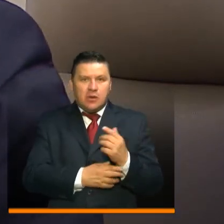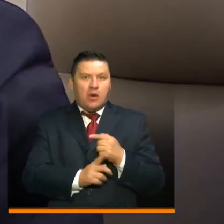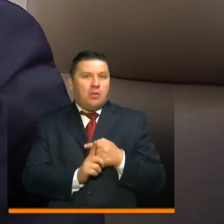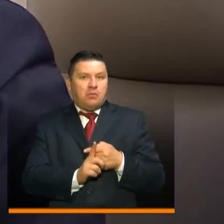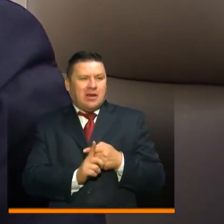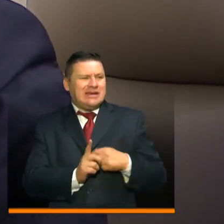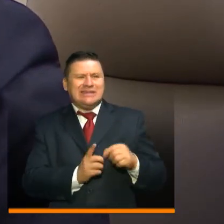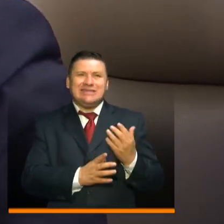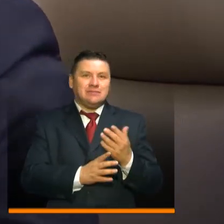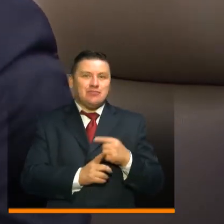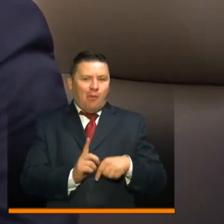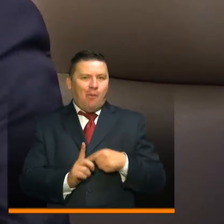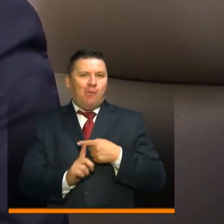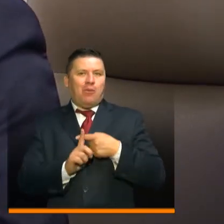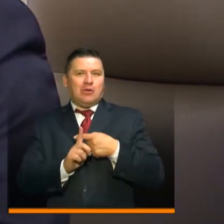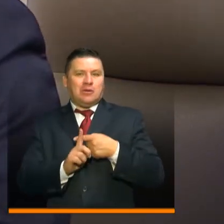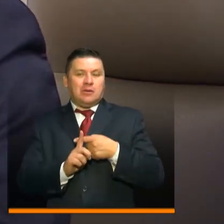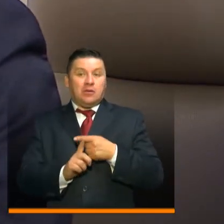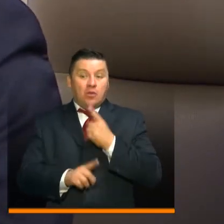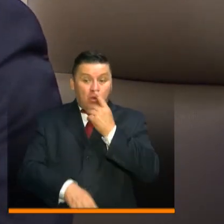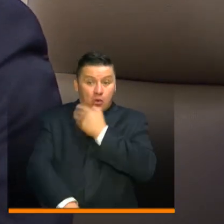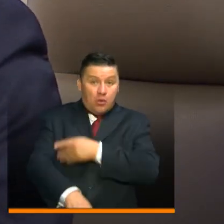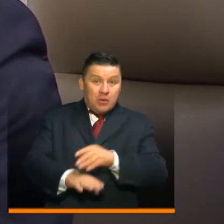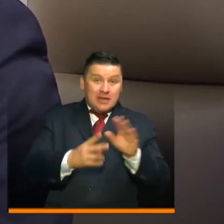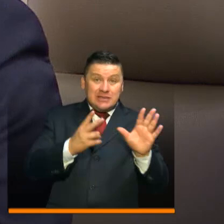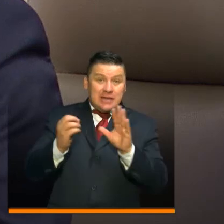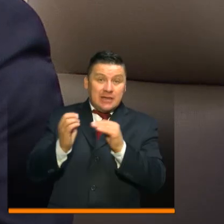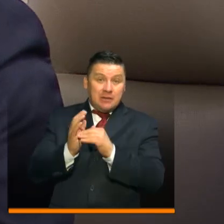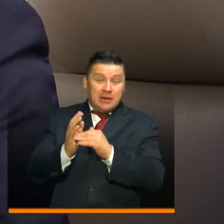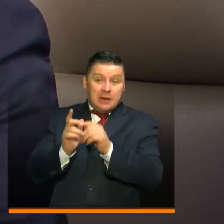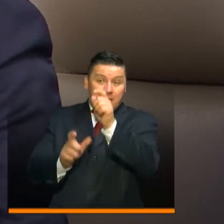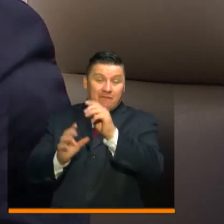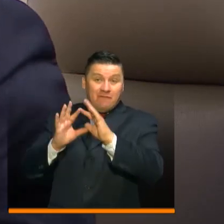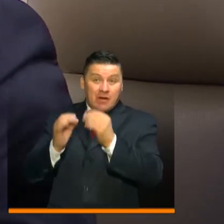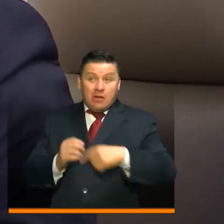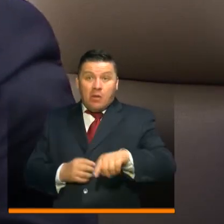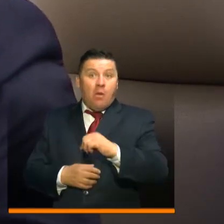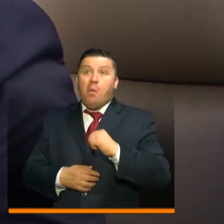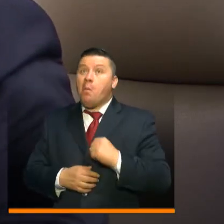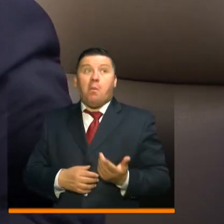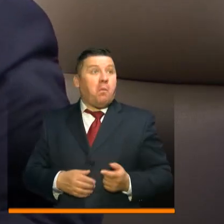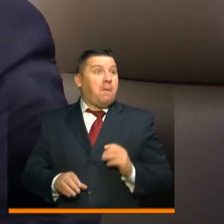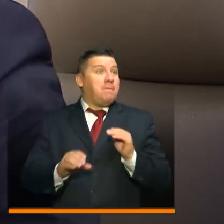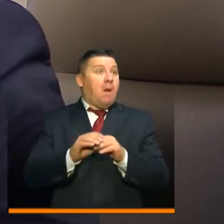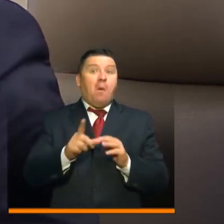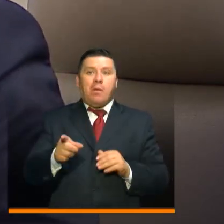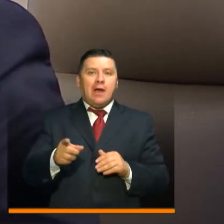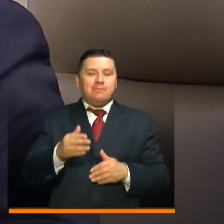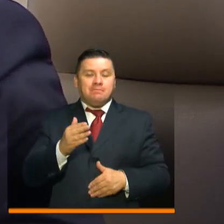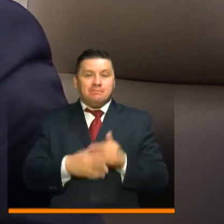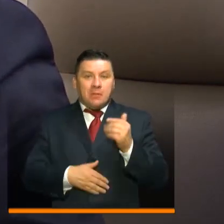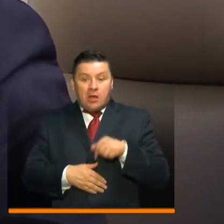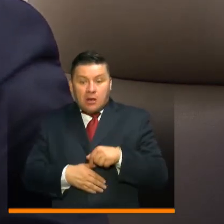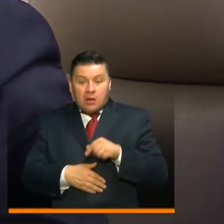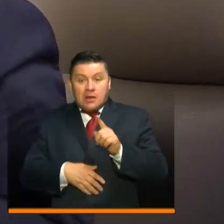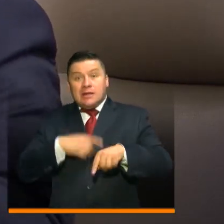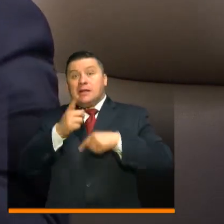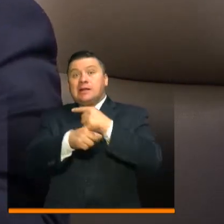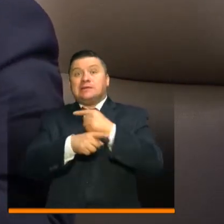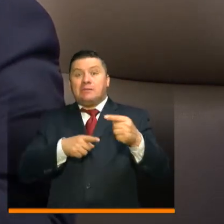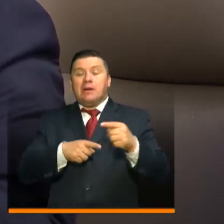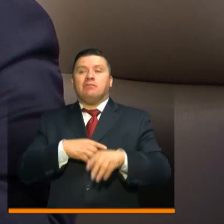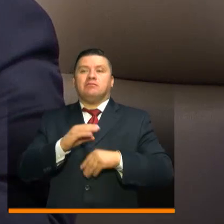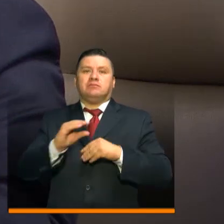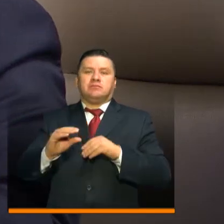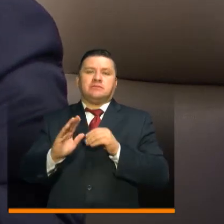positivo a los colombianos, es que ese otro millón 700 mil familias que no estaban bancarizadas, a partir de esta y la próxima semana